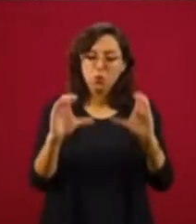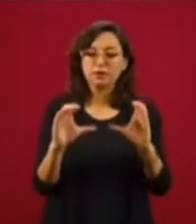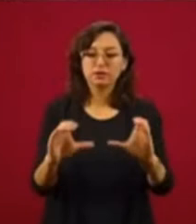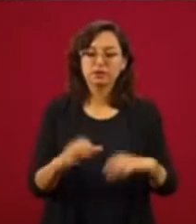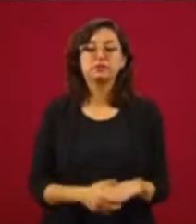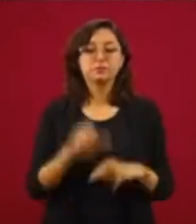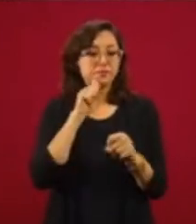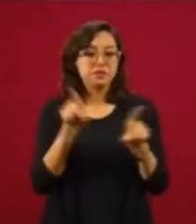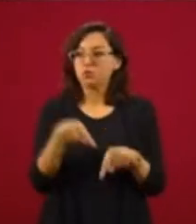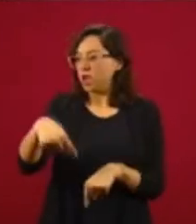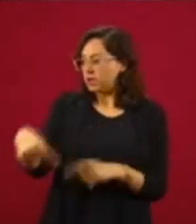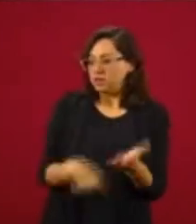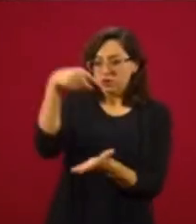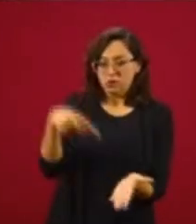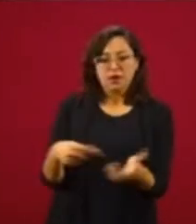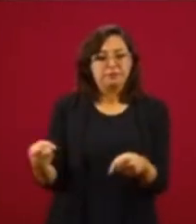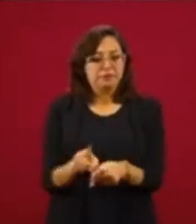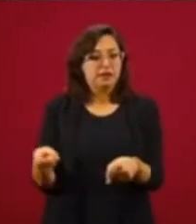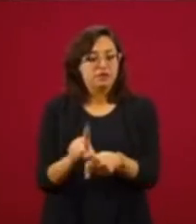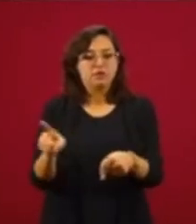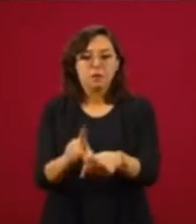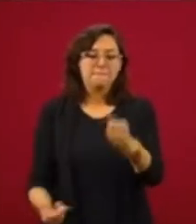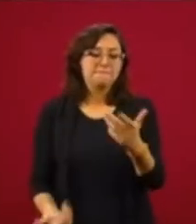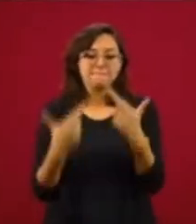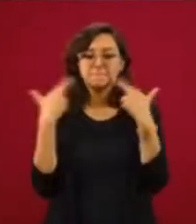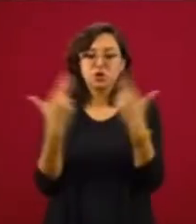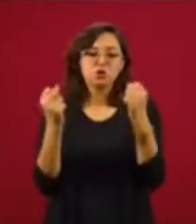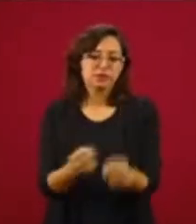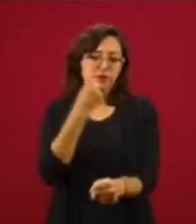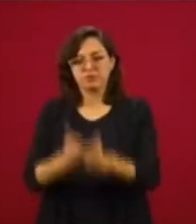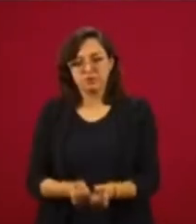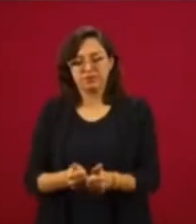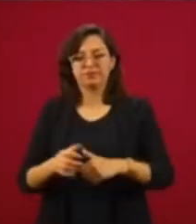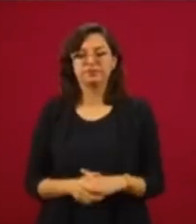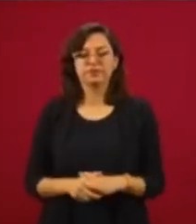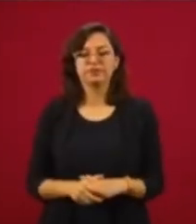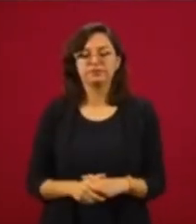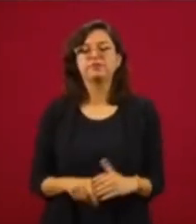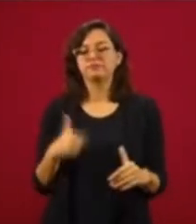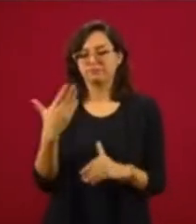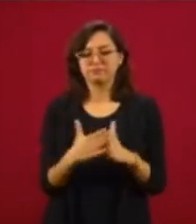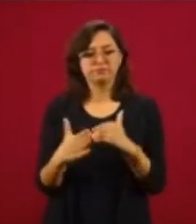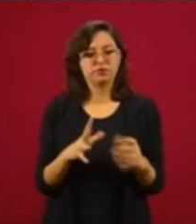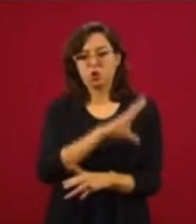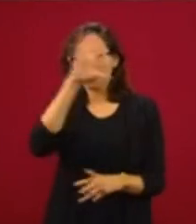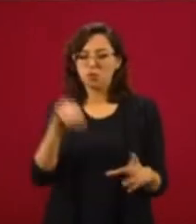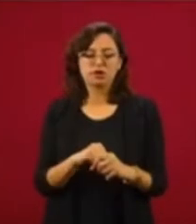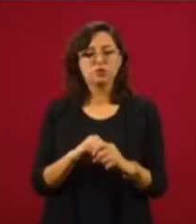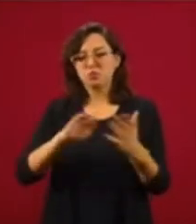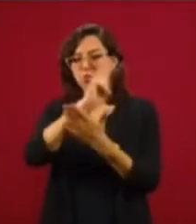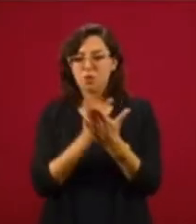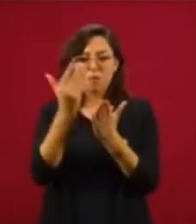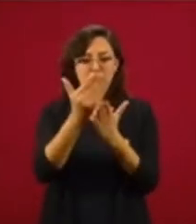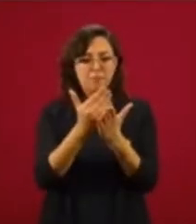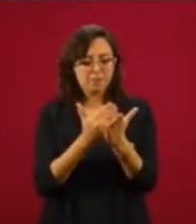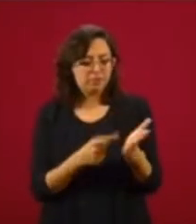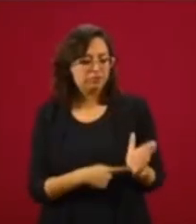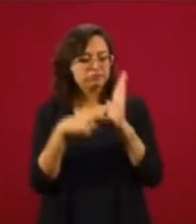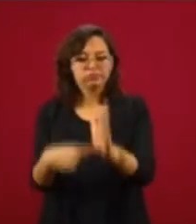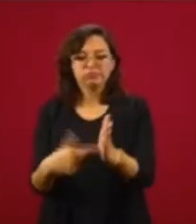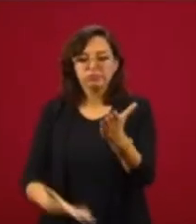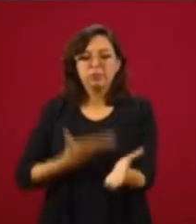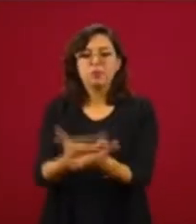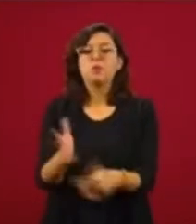como lo hacemos aquí, diariamente las reuniones de seguridad. Ya les vamos a presentar todo el programa porque